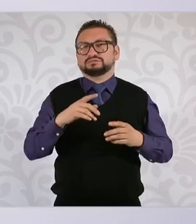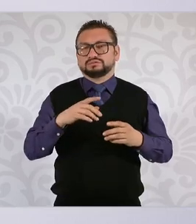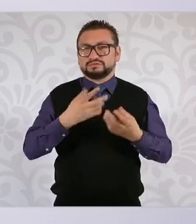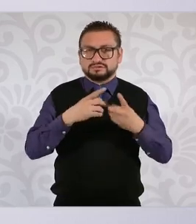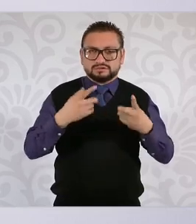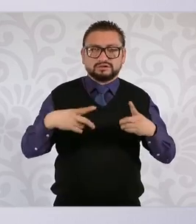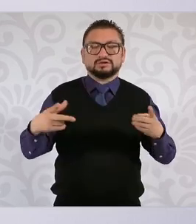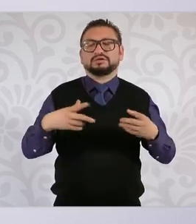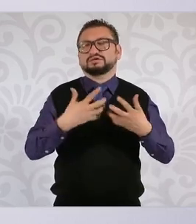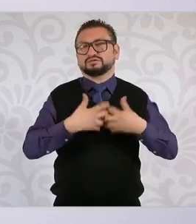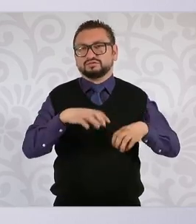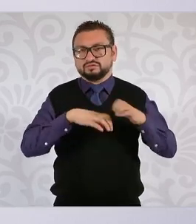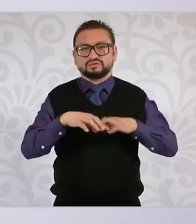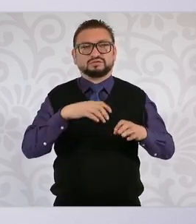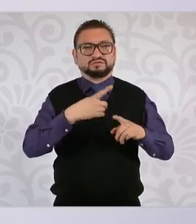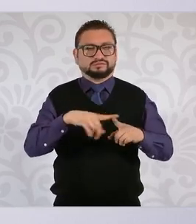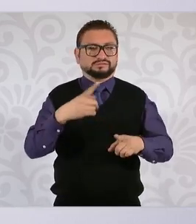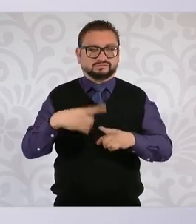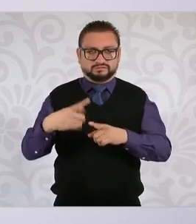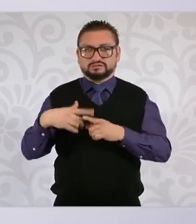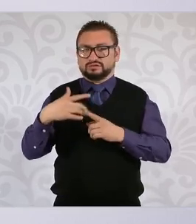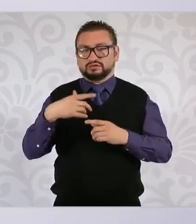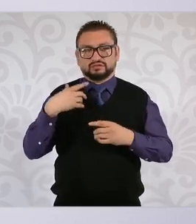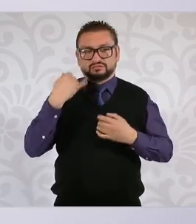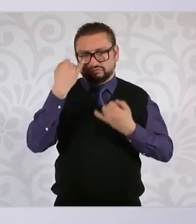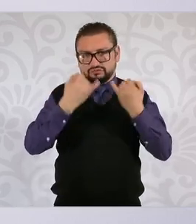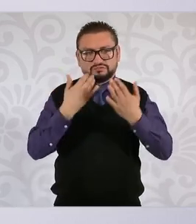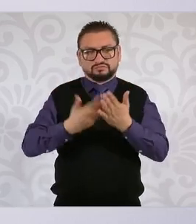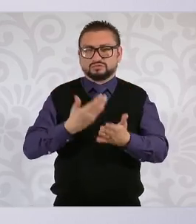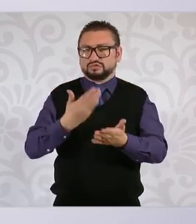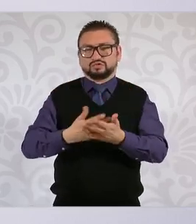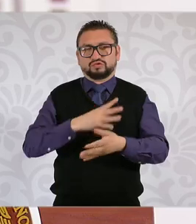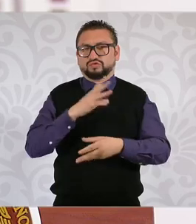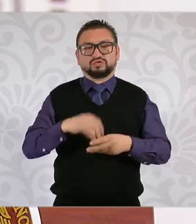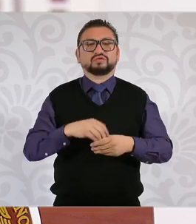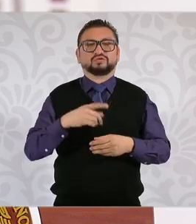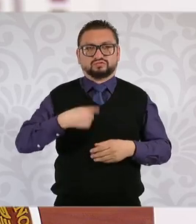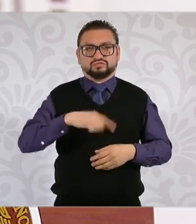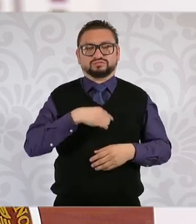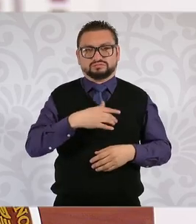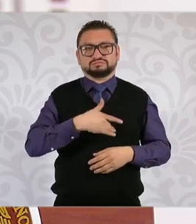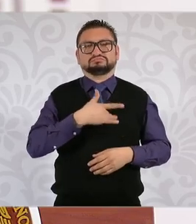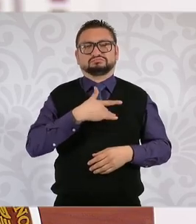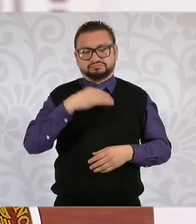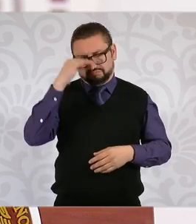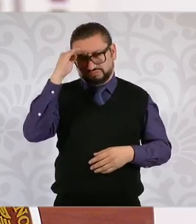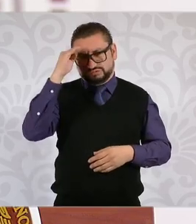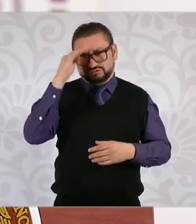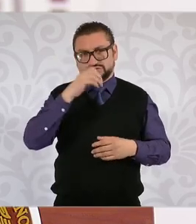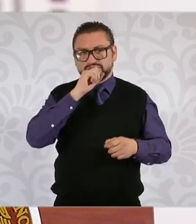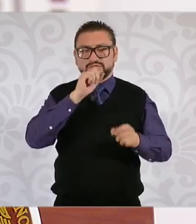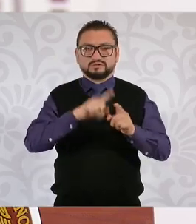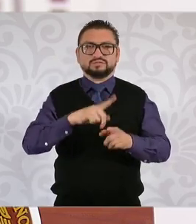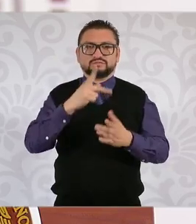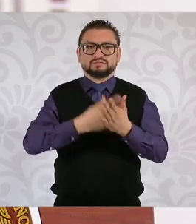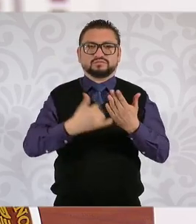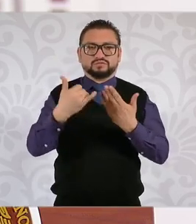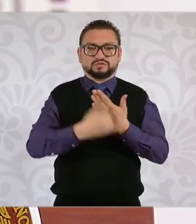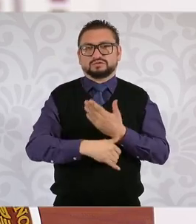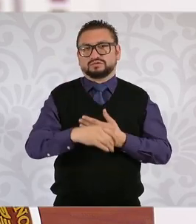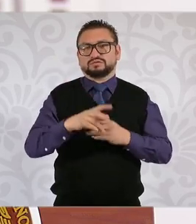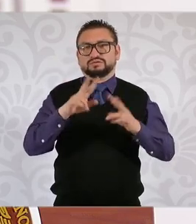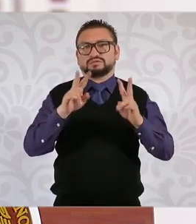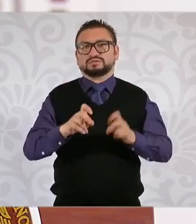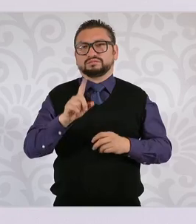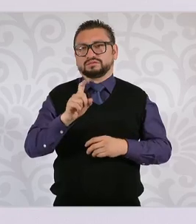de los parques industriales y todo lo que estamos planteando estamos considerando también un proyecto de agua